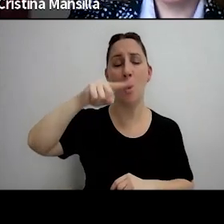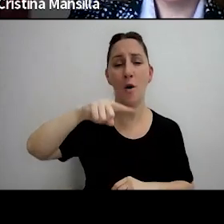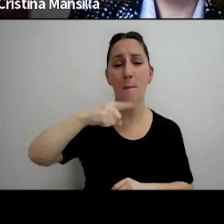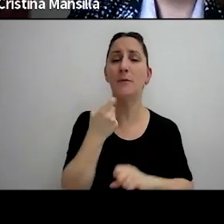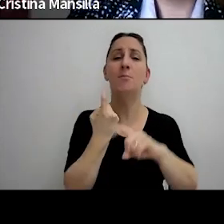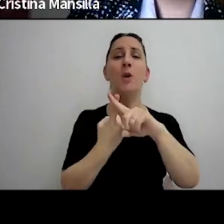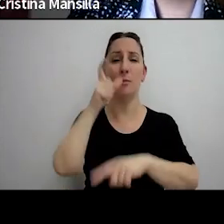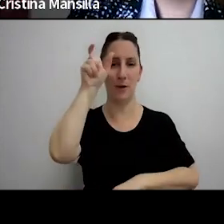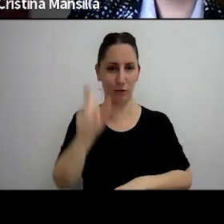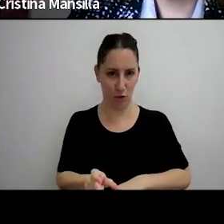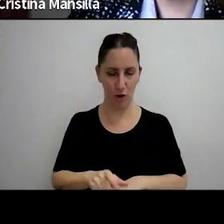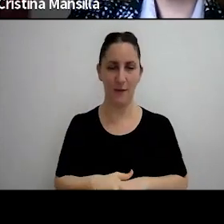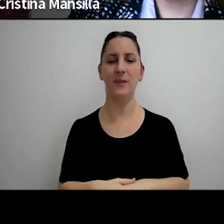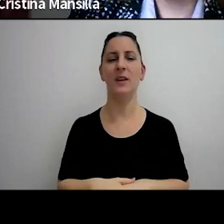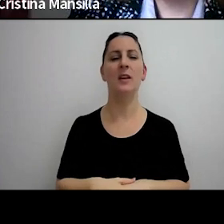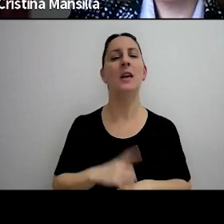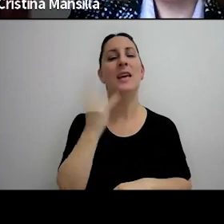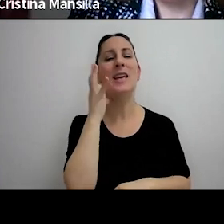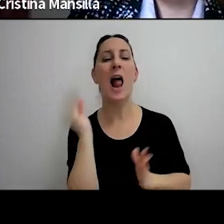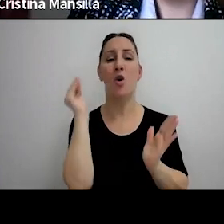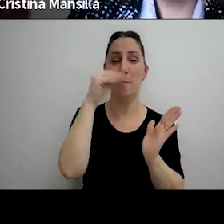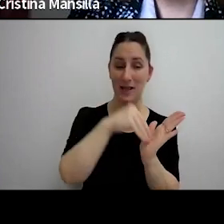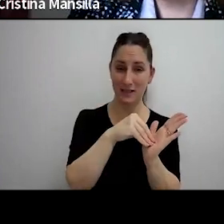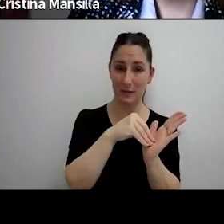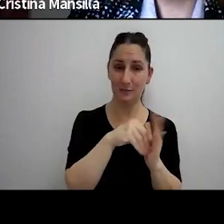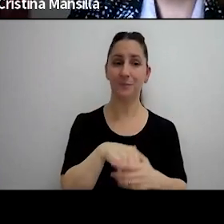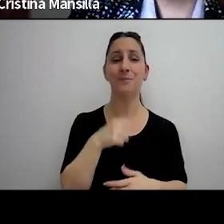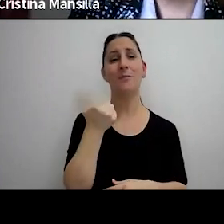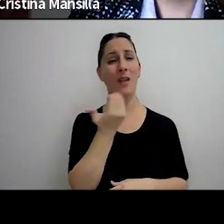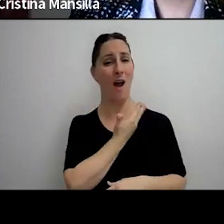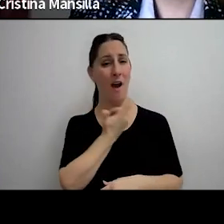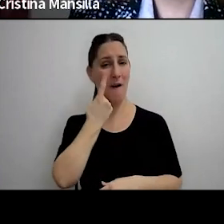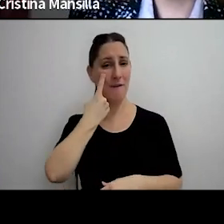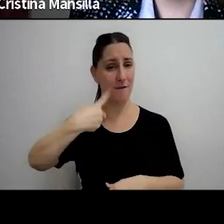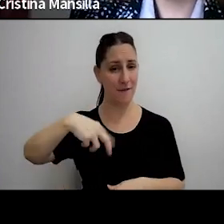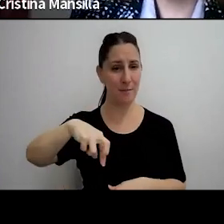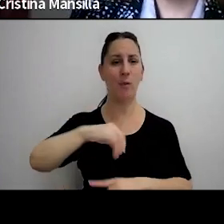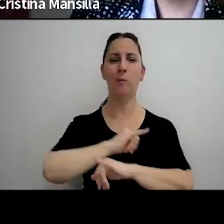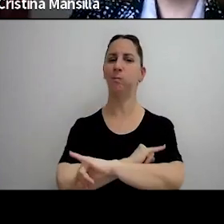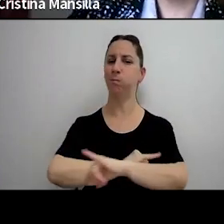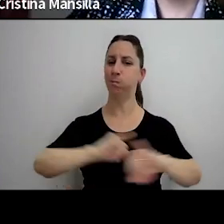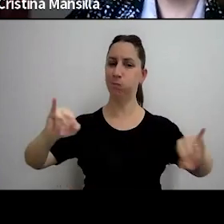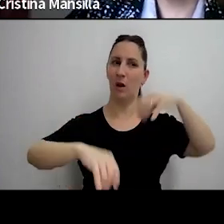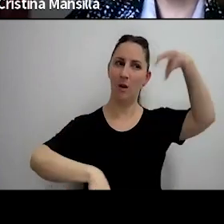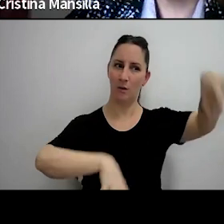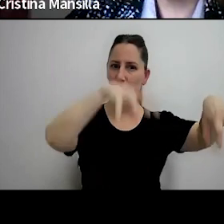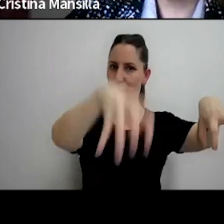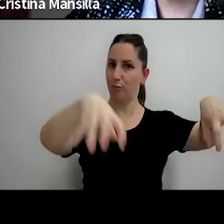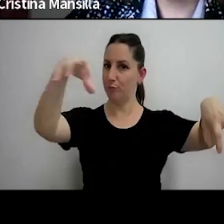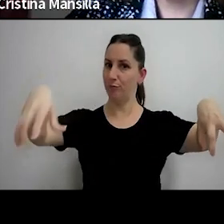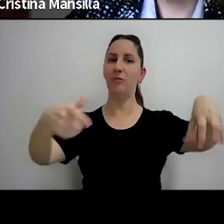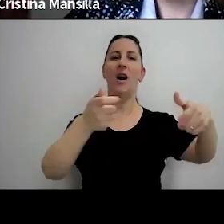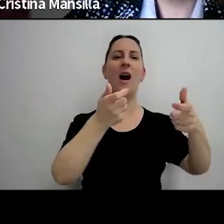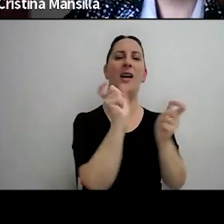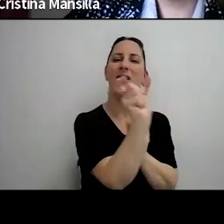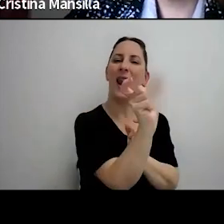beneficiario y se sumó una condición adicional donde AFIP va a informar a las entidades administradoras de tarjetas